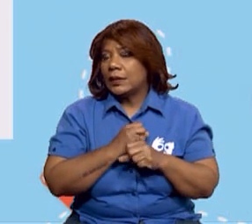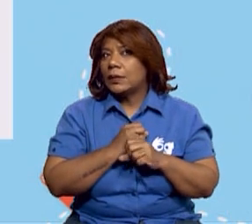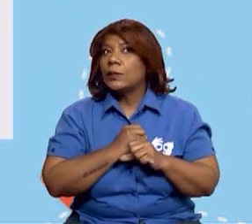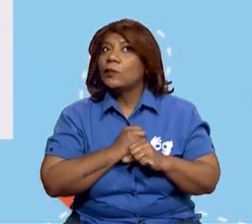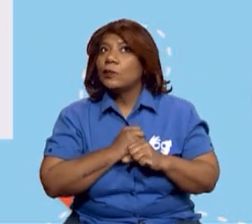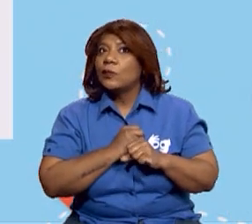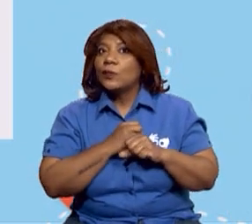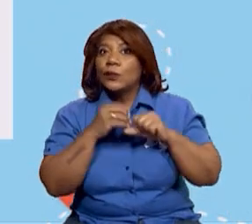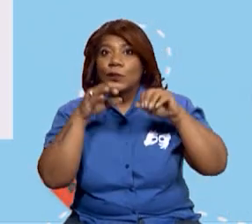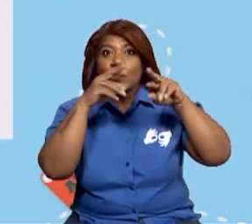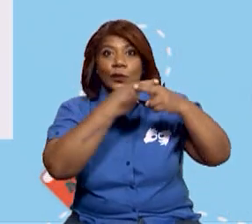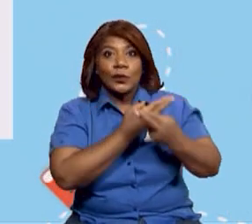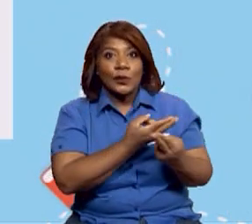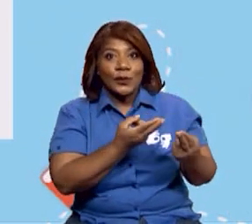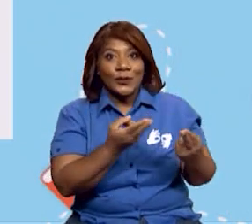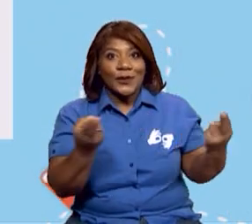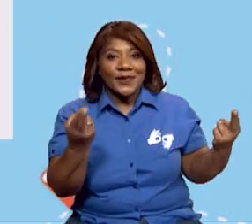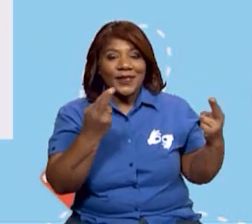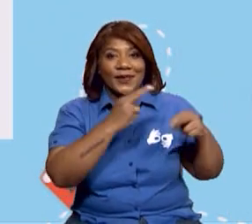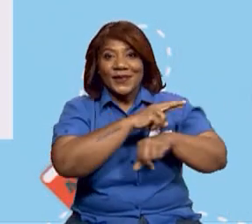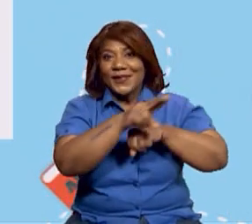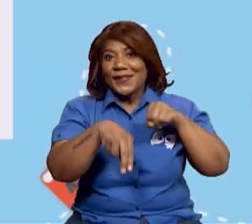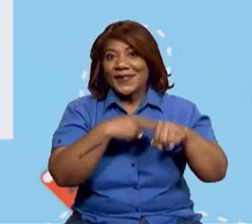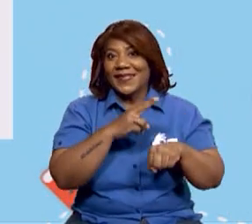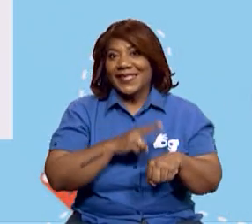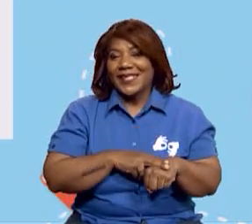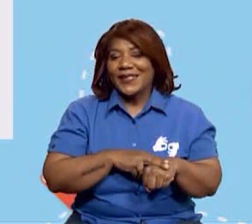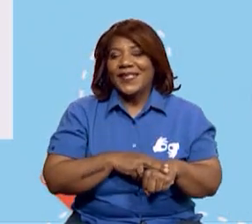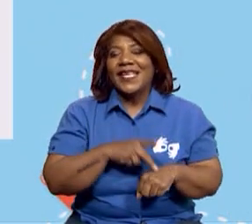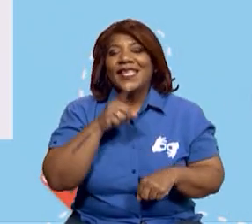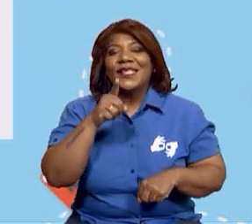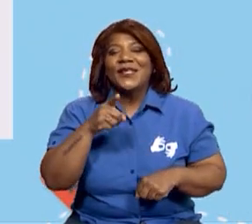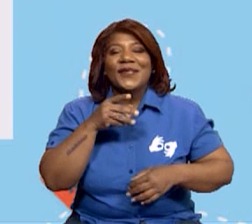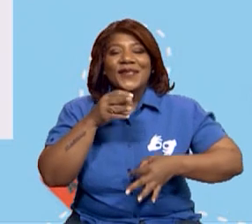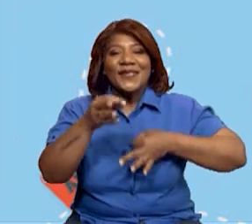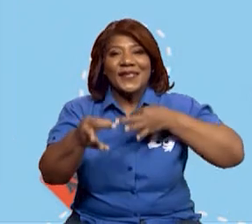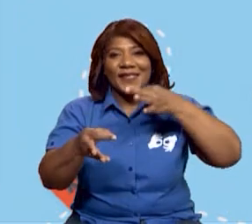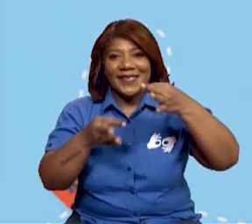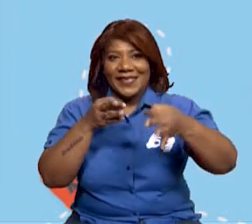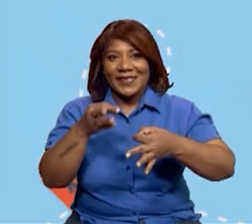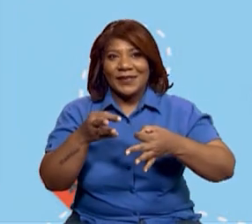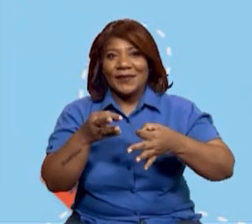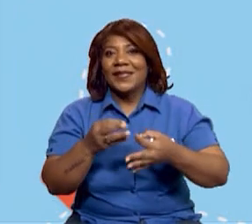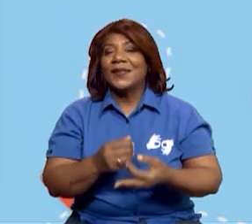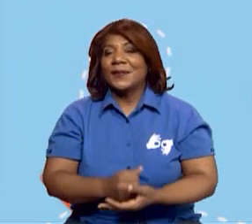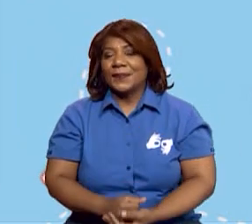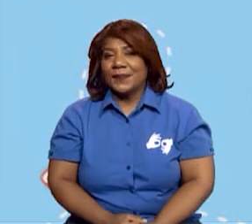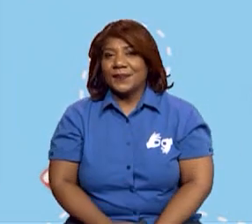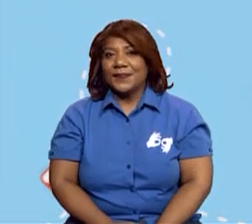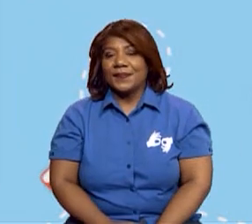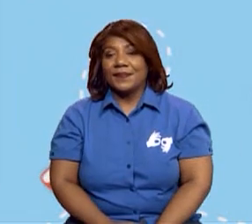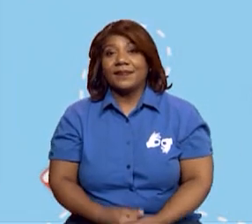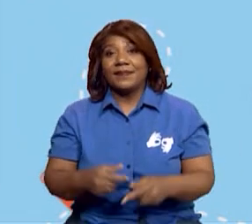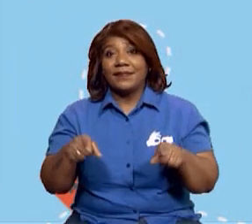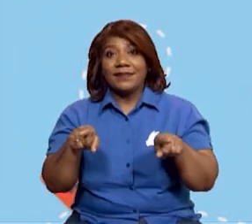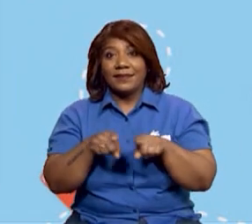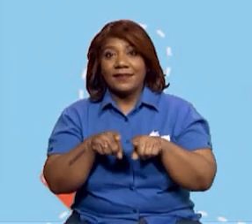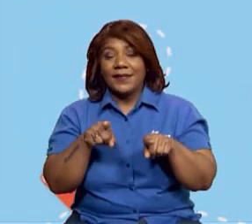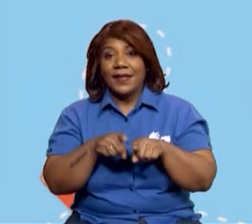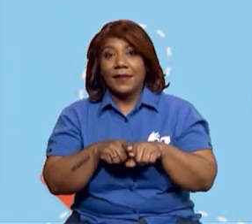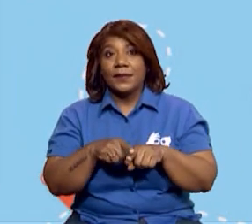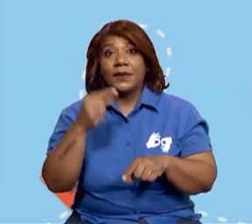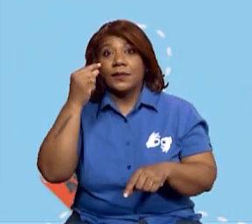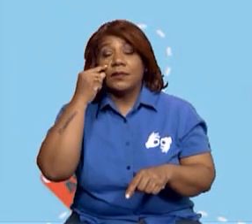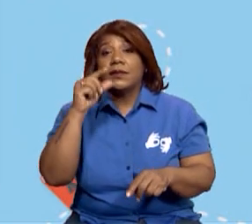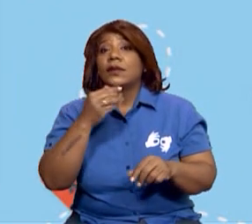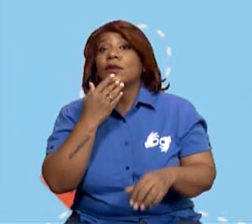con la naturaleza? ¿Correcto? Pues entonces, vas a definir qué es el sector primario. También vas a seguir viendo la